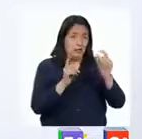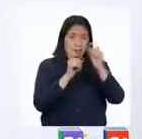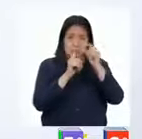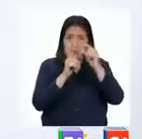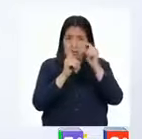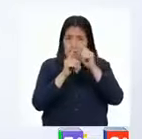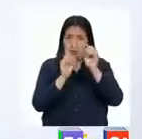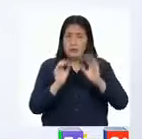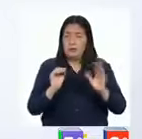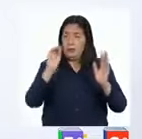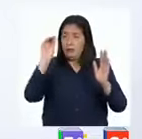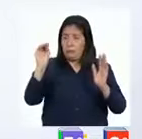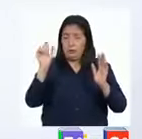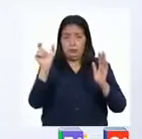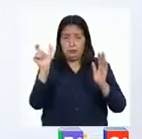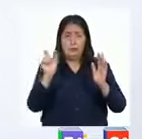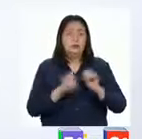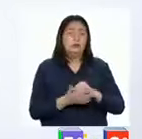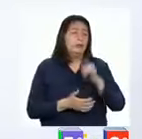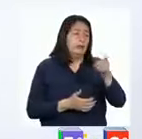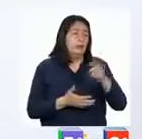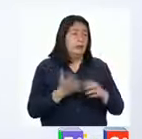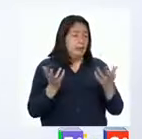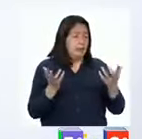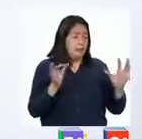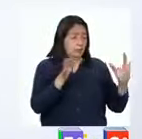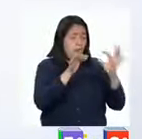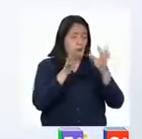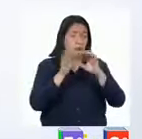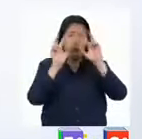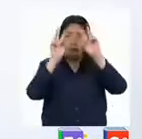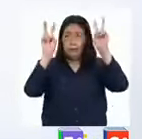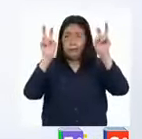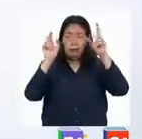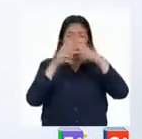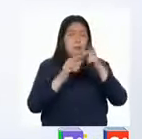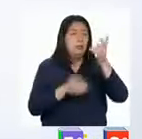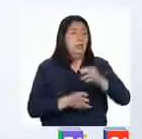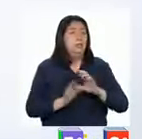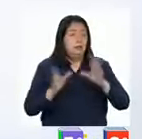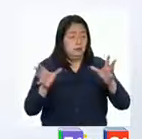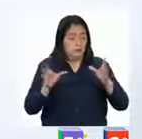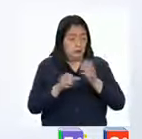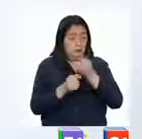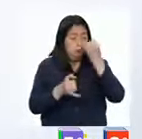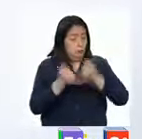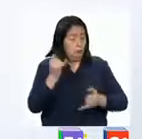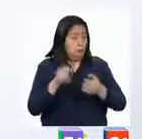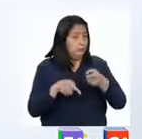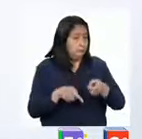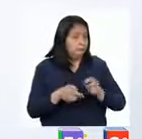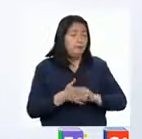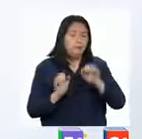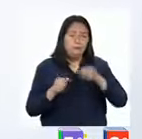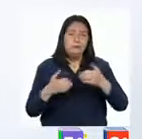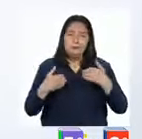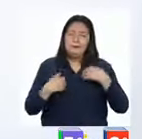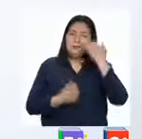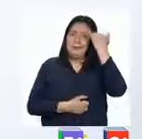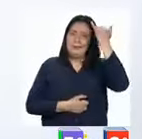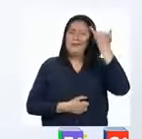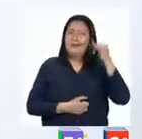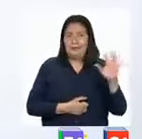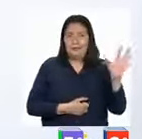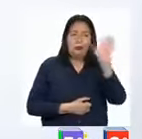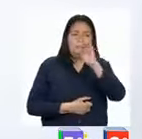palabras que hemos puesto en el sumillado y las relacionamos con el título y las conclusiones del último párrafo, tendremos una idea